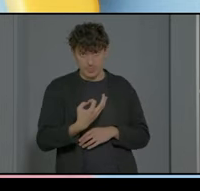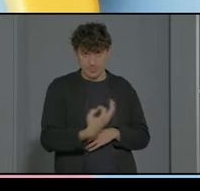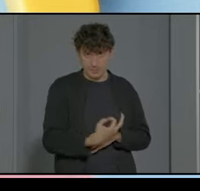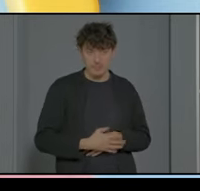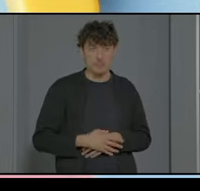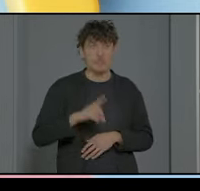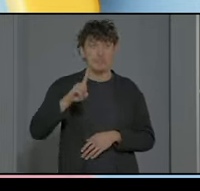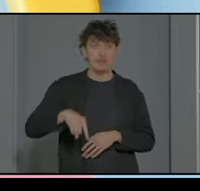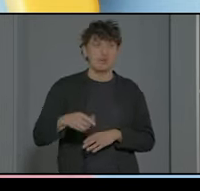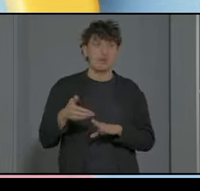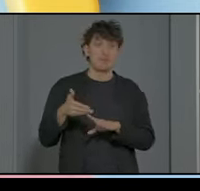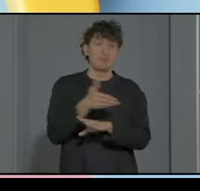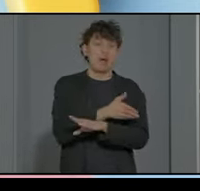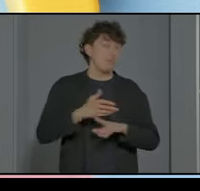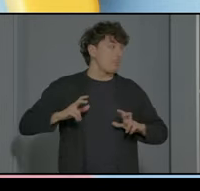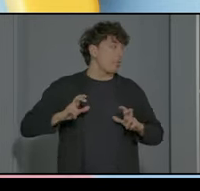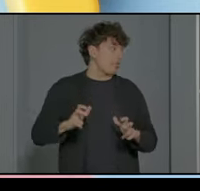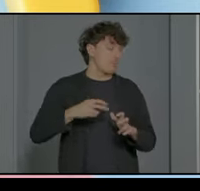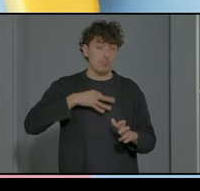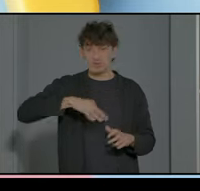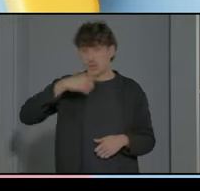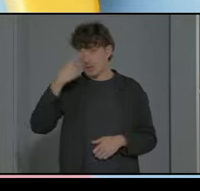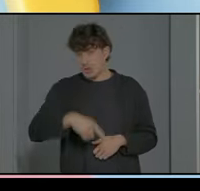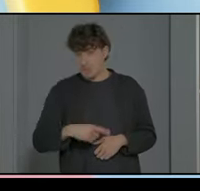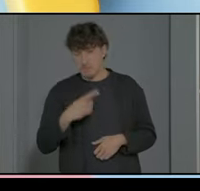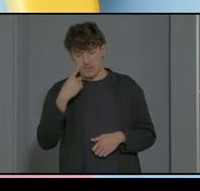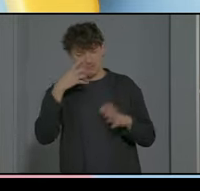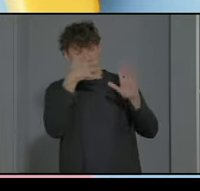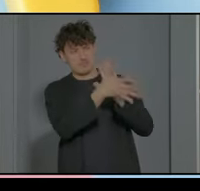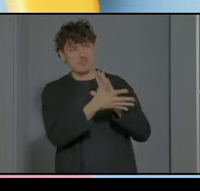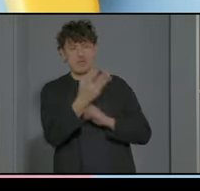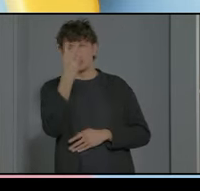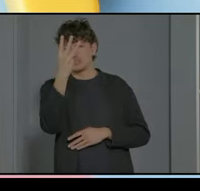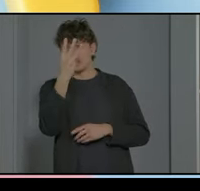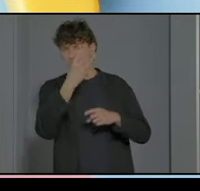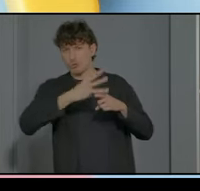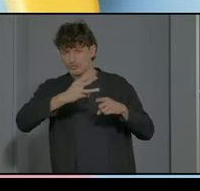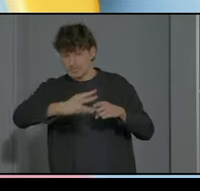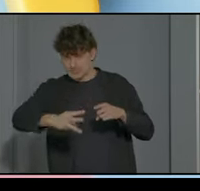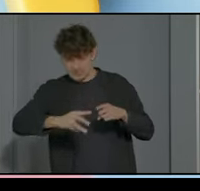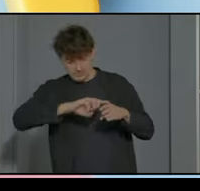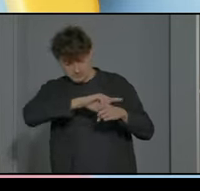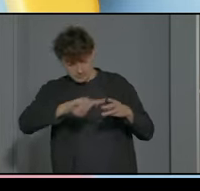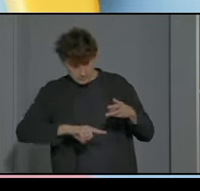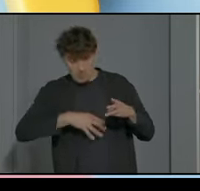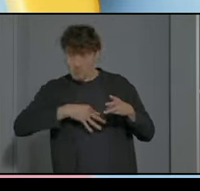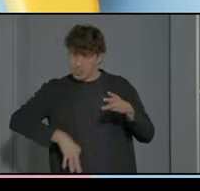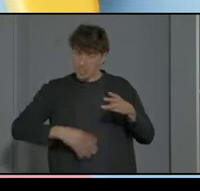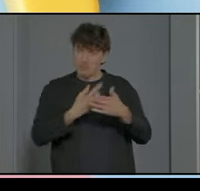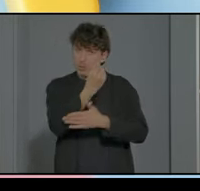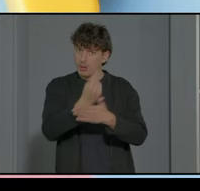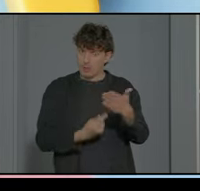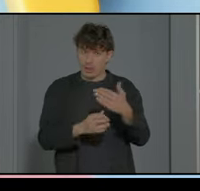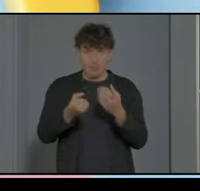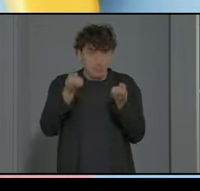podemos anticiparles desde el principio pues mira vamos a hacer tres cosas y que a lo mejor utilizamos pictogramas no lo entiende pero